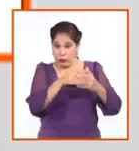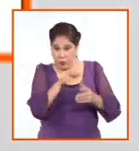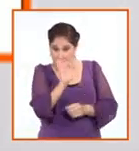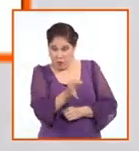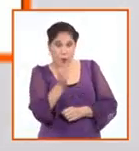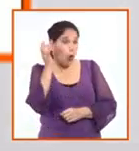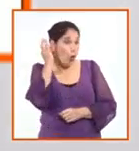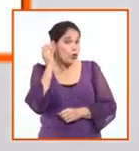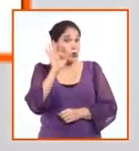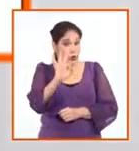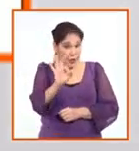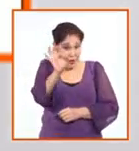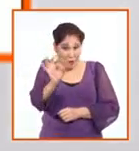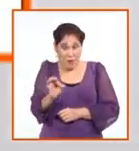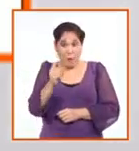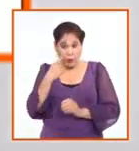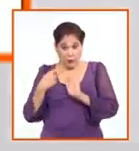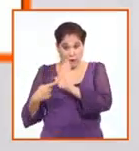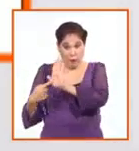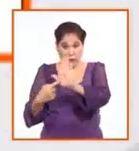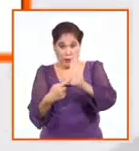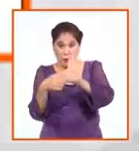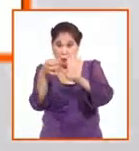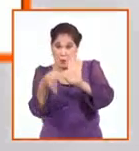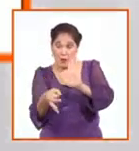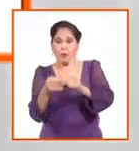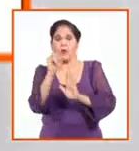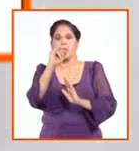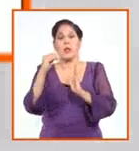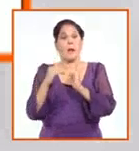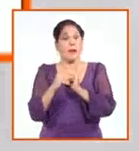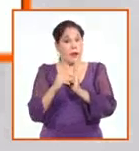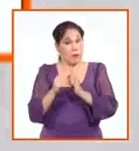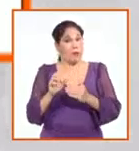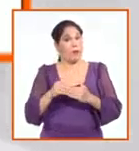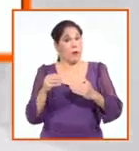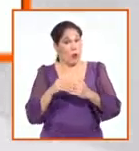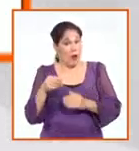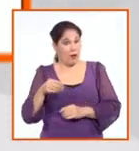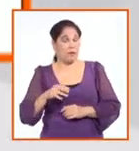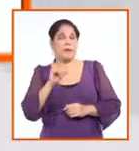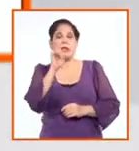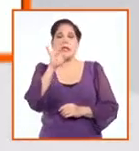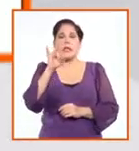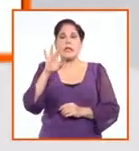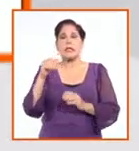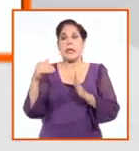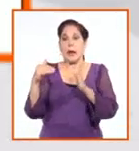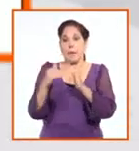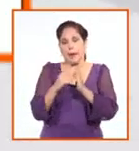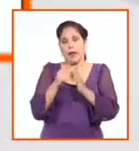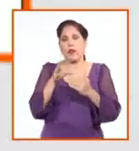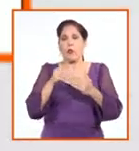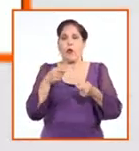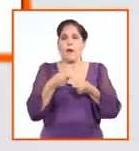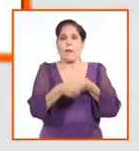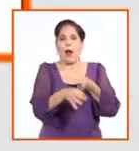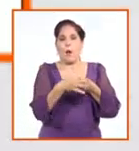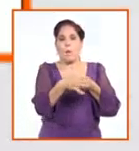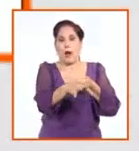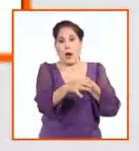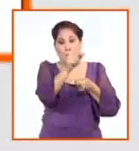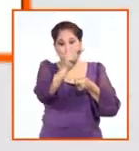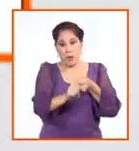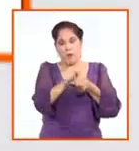en promedio de las operaciones que estaban entre 2 mil y 3 mil dólares se ha elevado a más de 15 mil promedio individual. Producto de esto mismo,